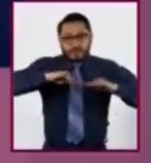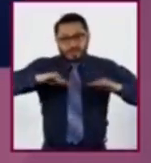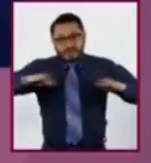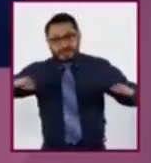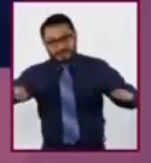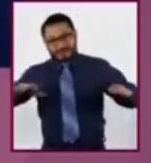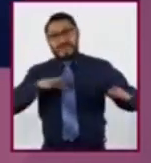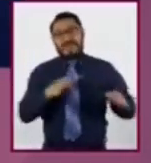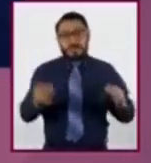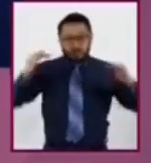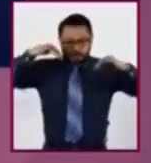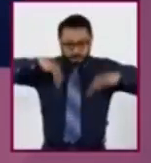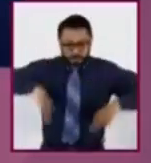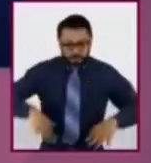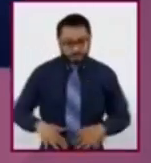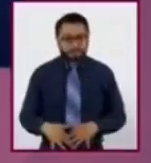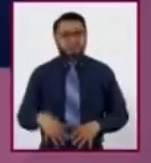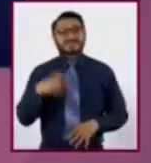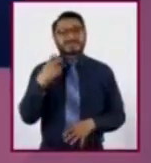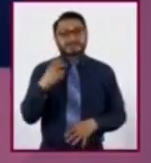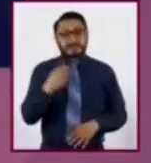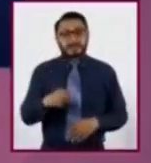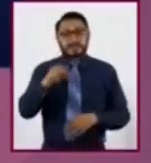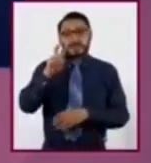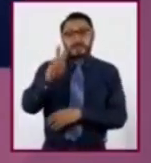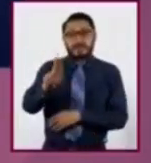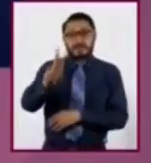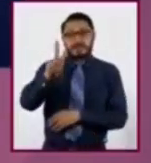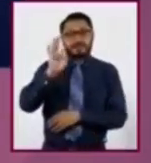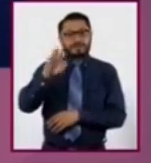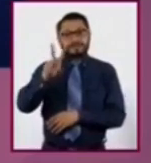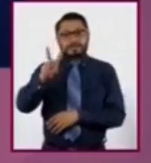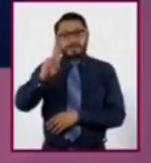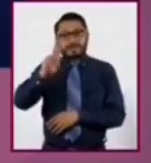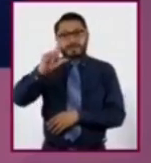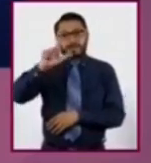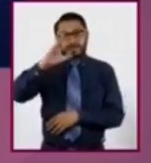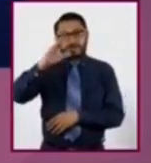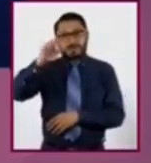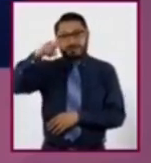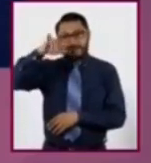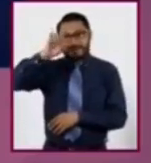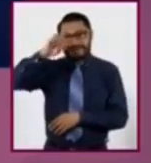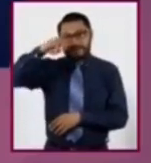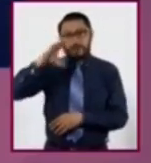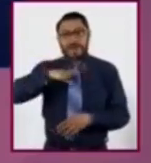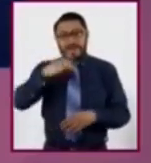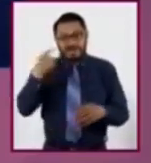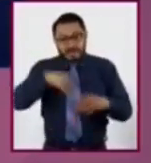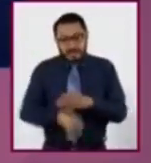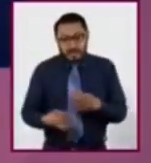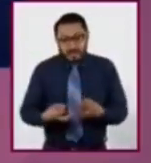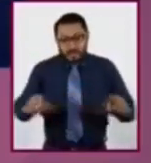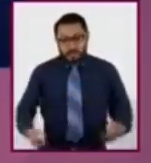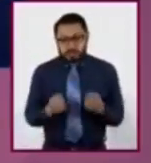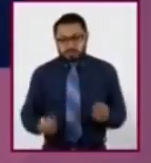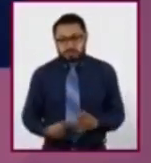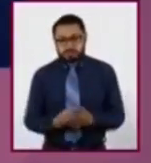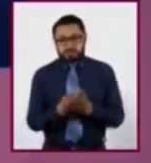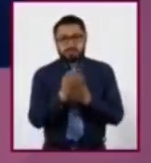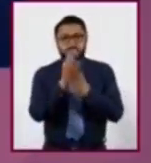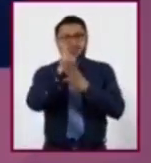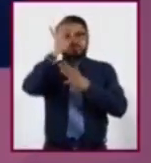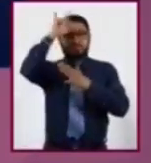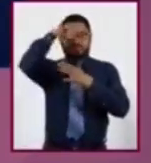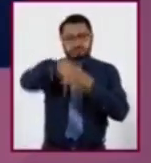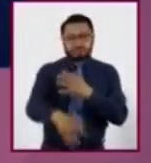cordilleras submarinas. El vulcanismo es la liberación de energía interna de la Tierra a través de la expulsión de magma,